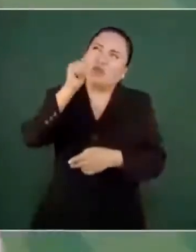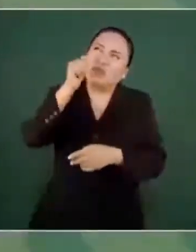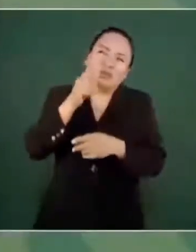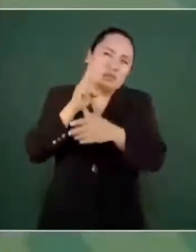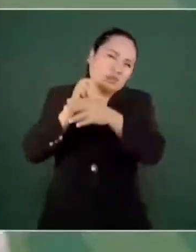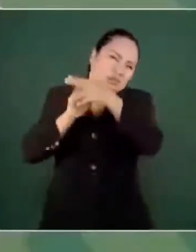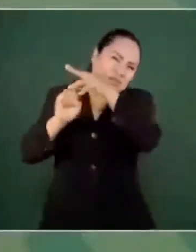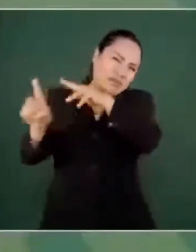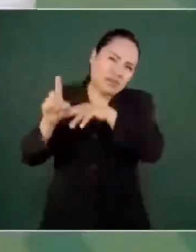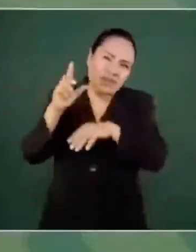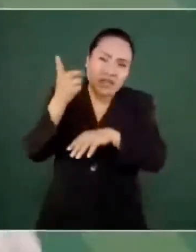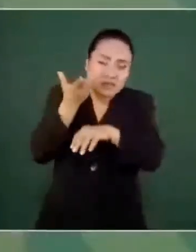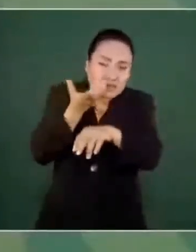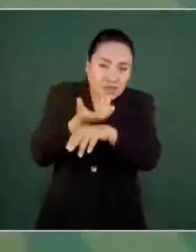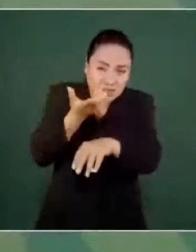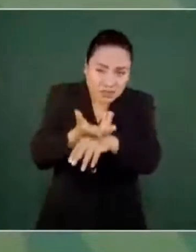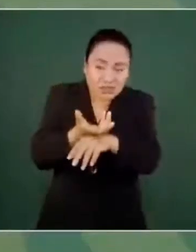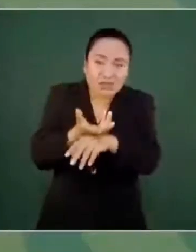Unidos.